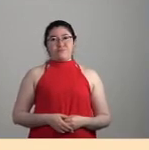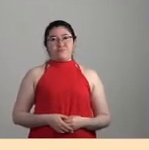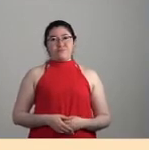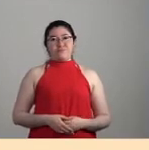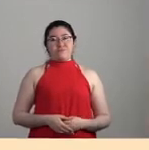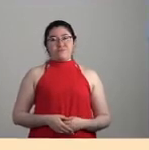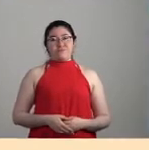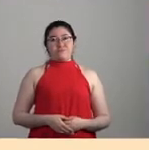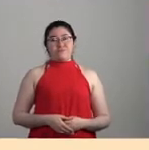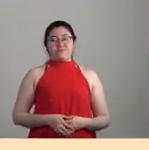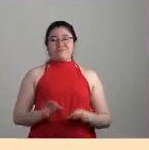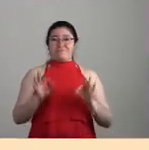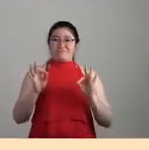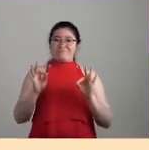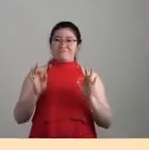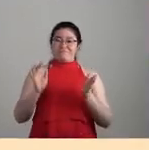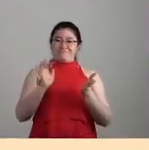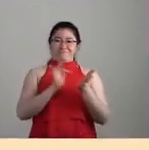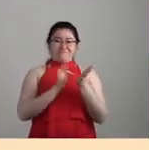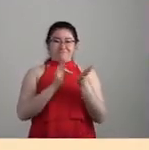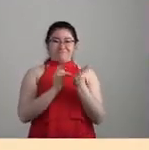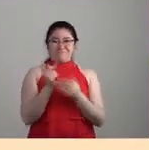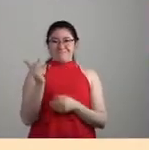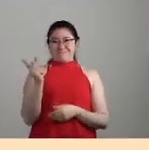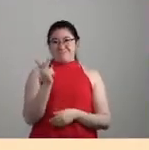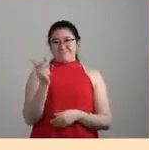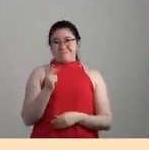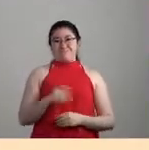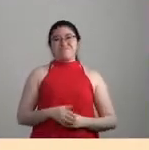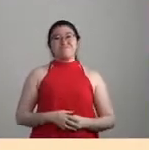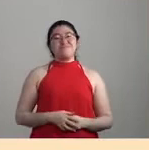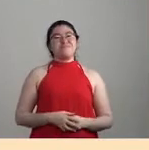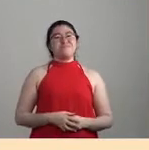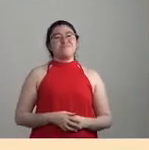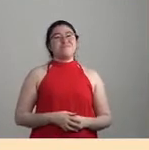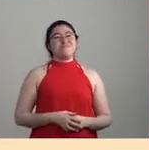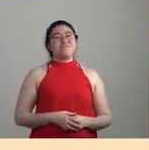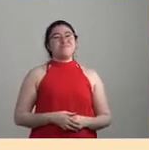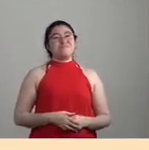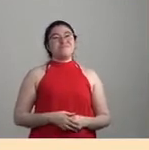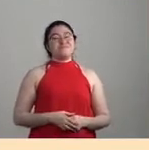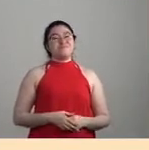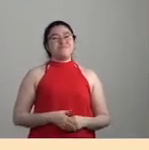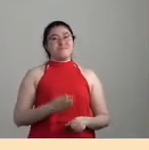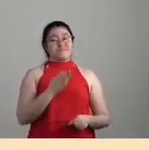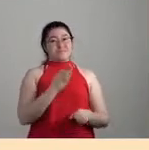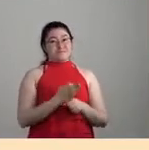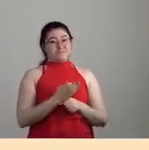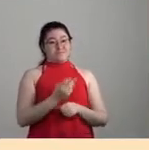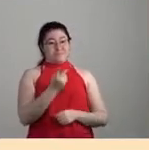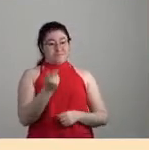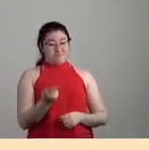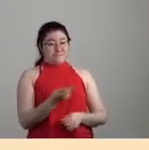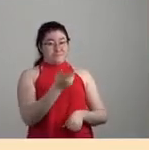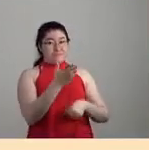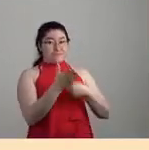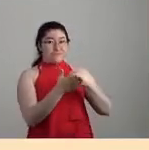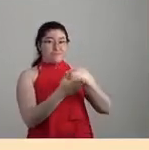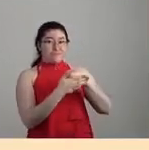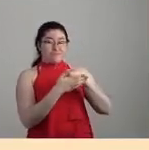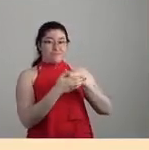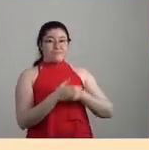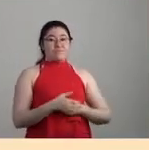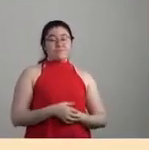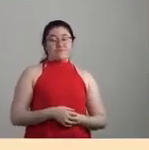Perfecto, muchas gracias a los dos. La siguiente pregunta. ¿En qué